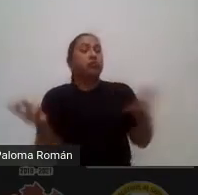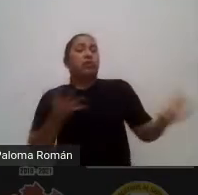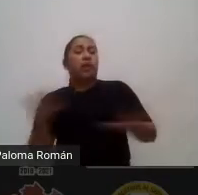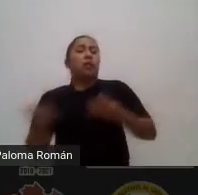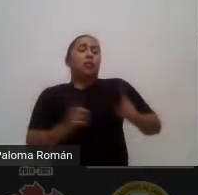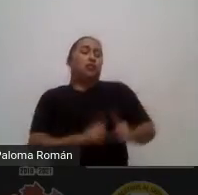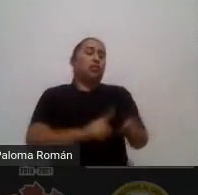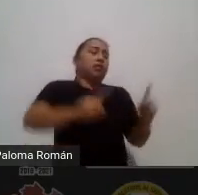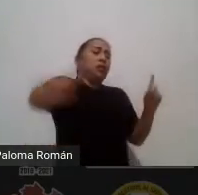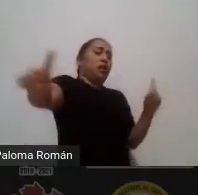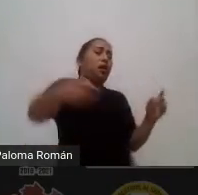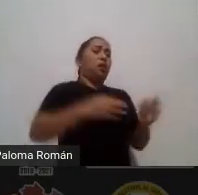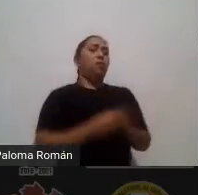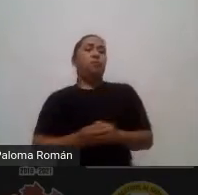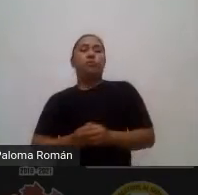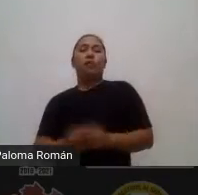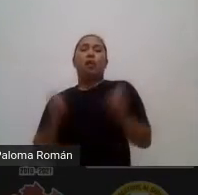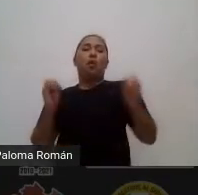virtual